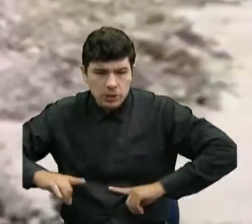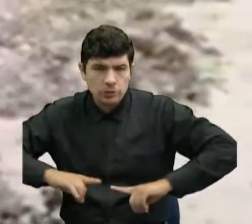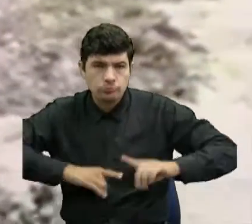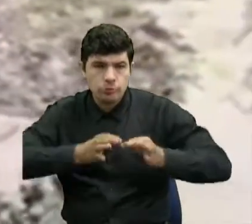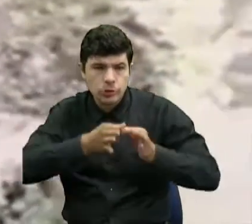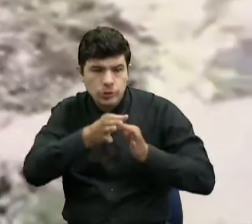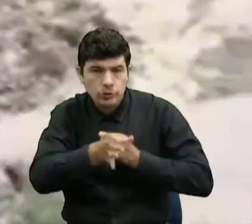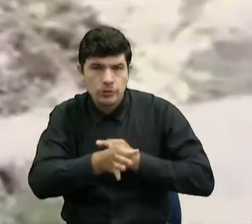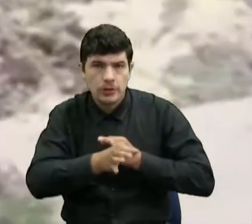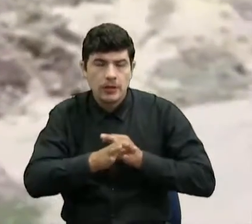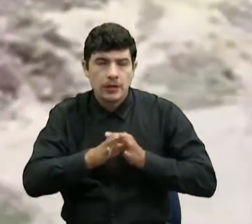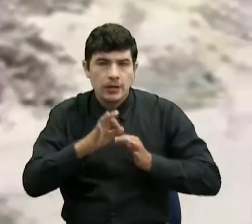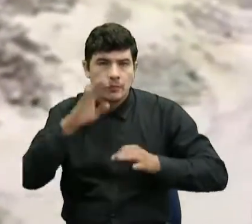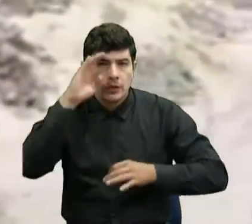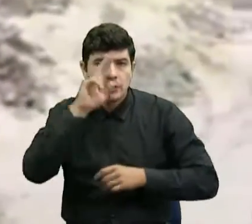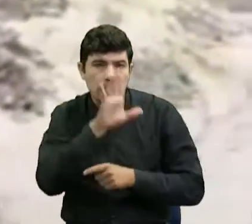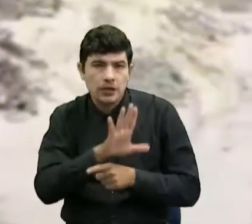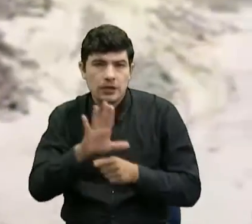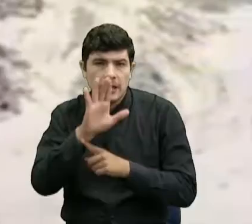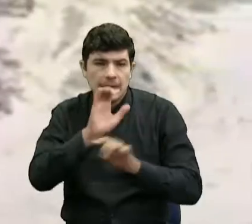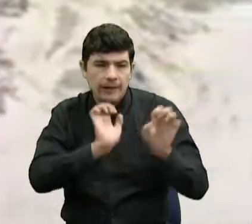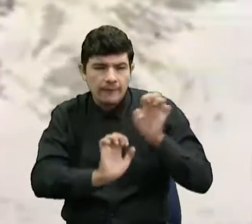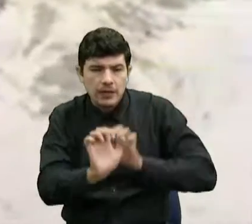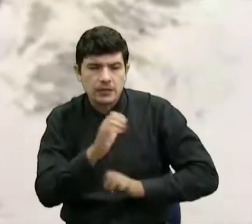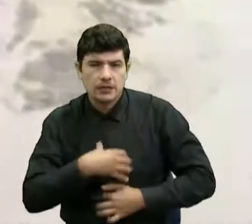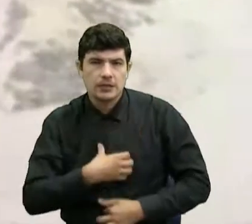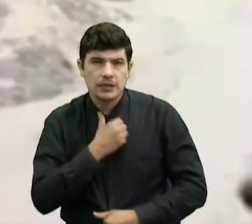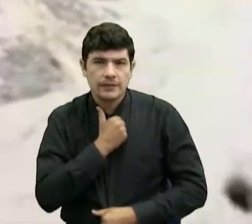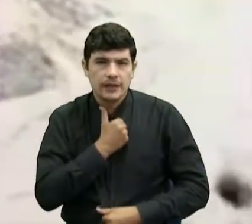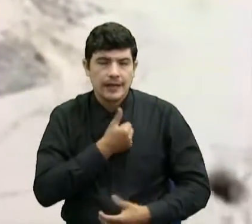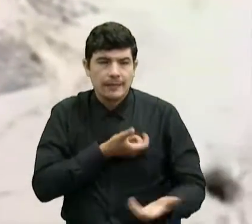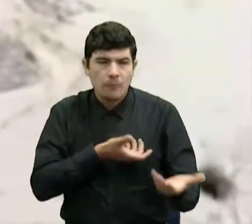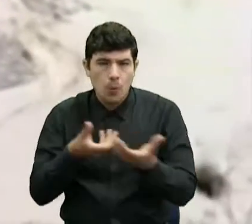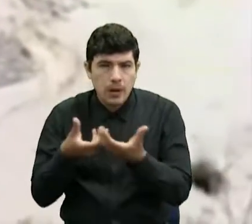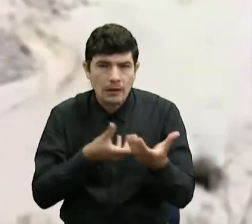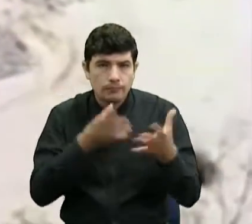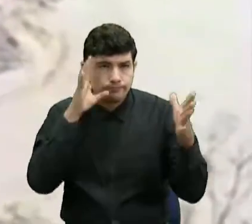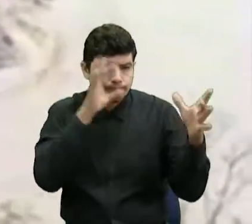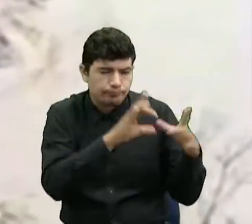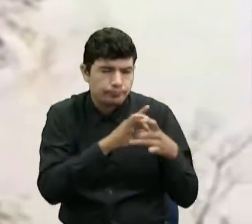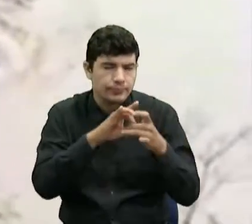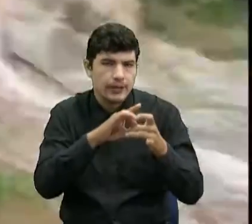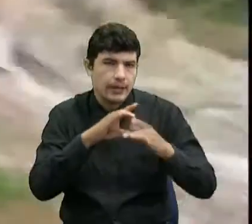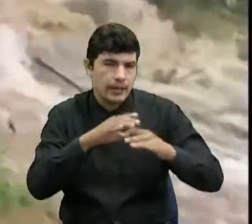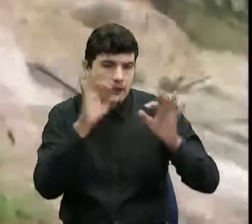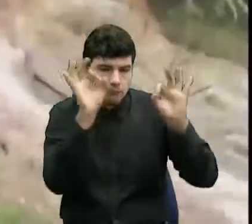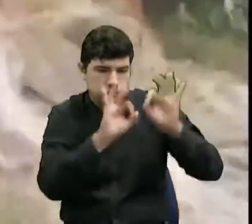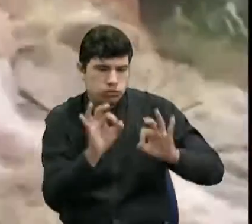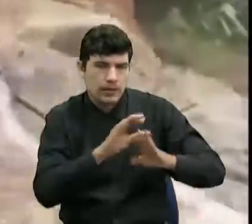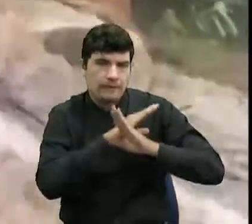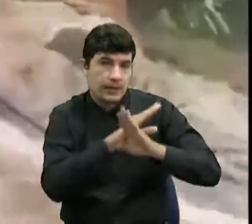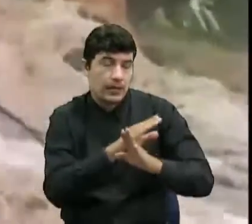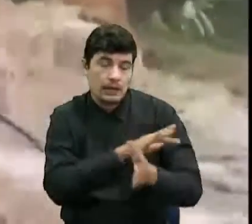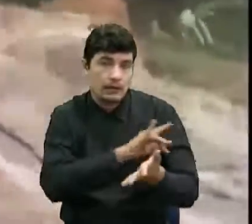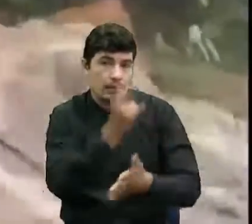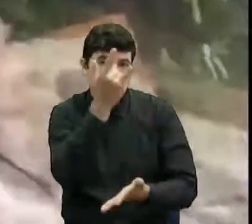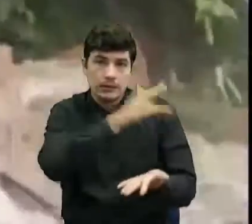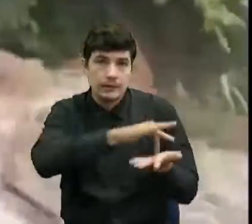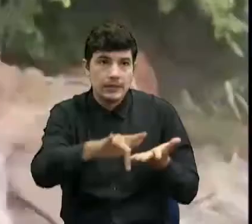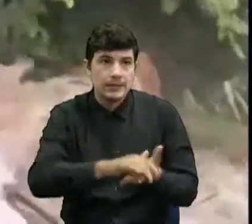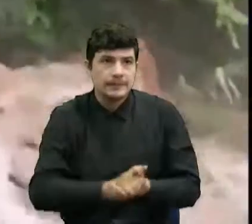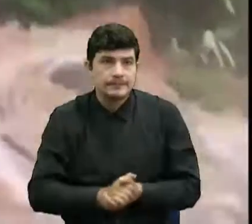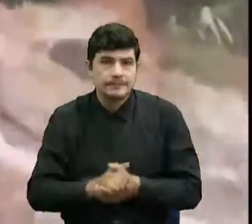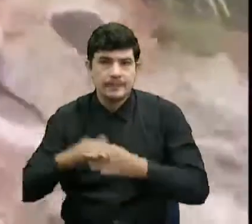Defensa Civil, Bomberos de estos municipios, y se logró evitar una tragedia. En vías secundarias y